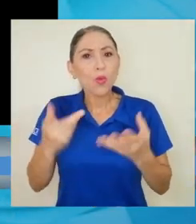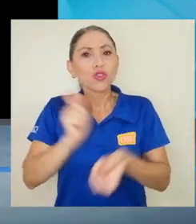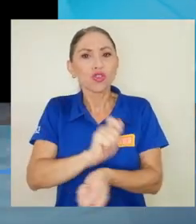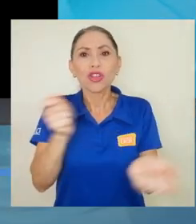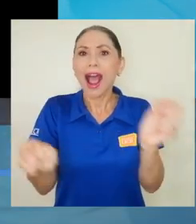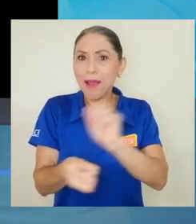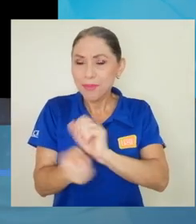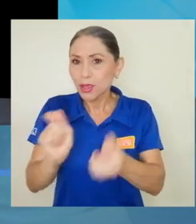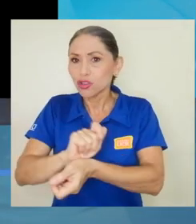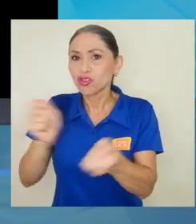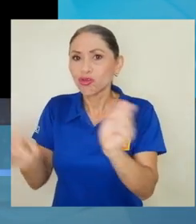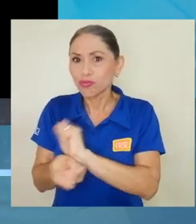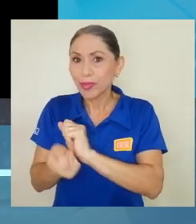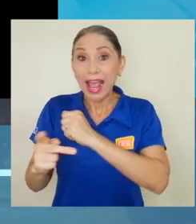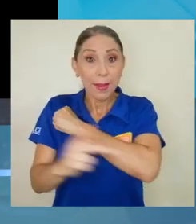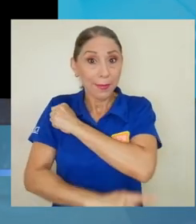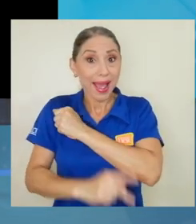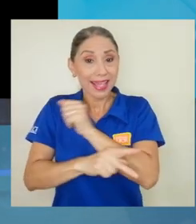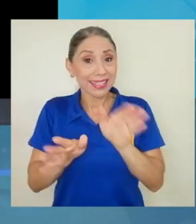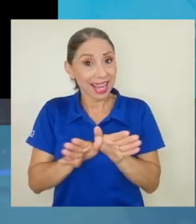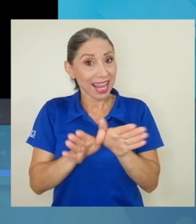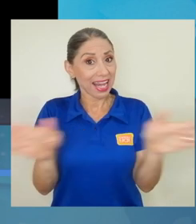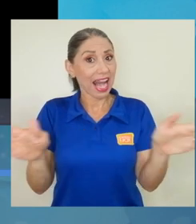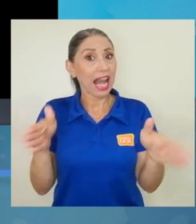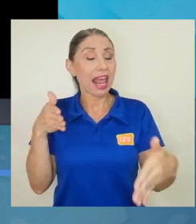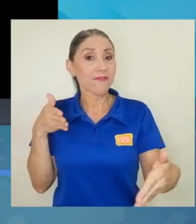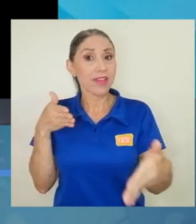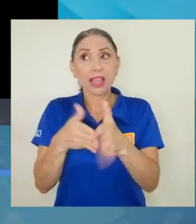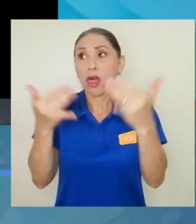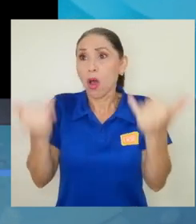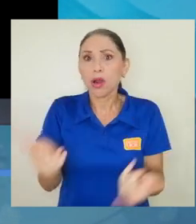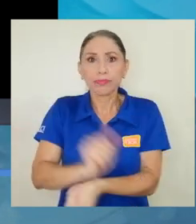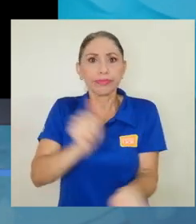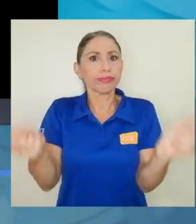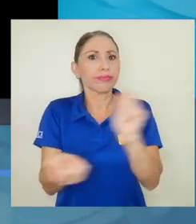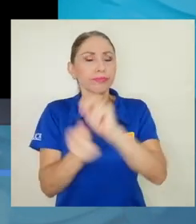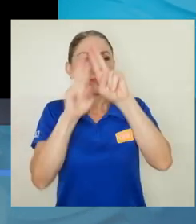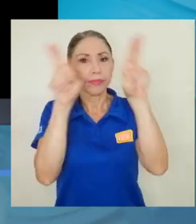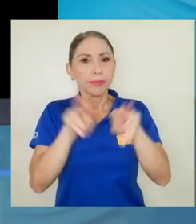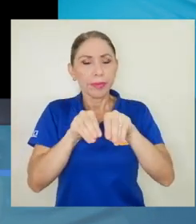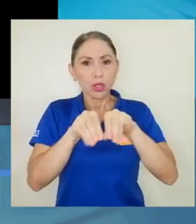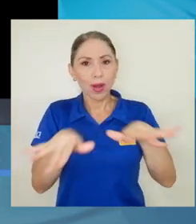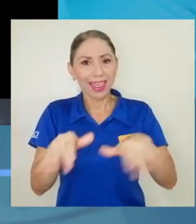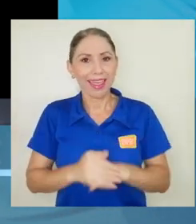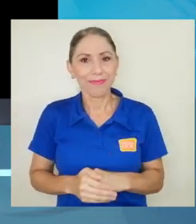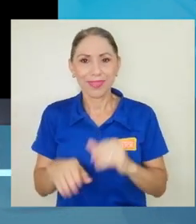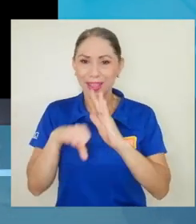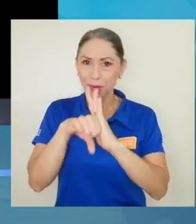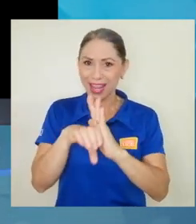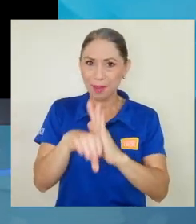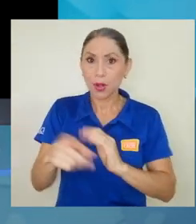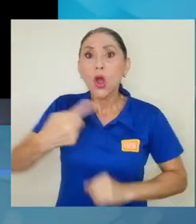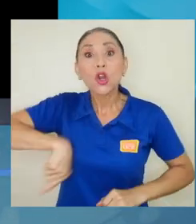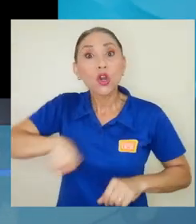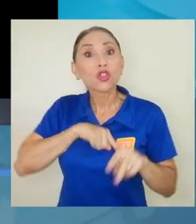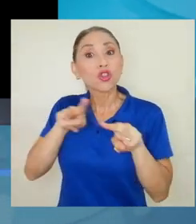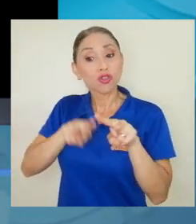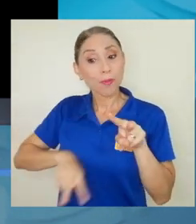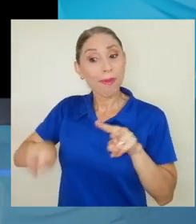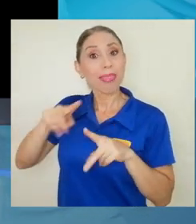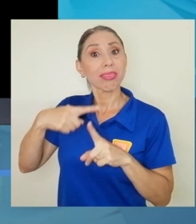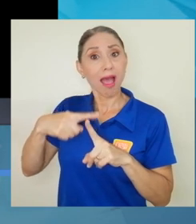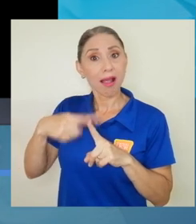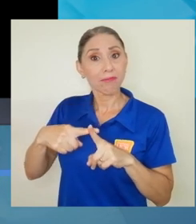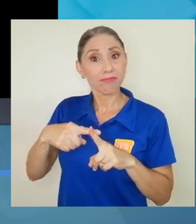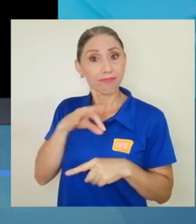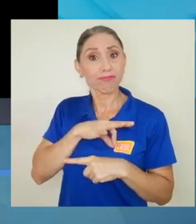cambios y a todos, al país en general le ha afectado, digamos, el tema de la virtualidad, por ejemplo. Nosotros tuvimos la ventaja de que muchos de